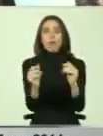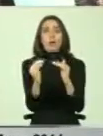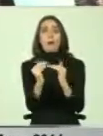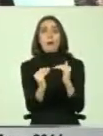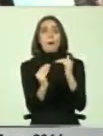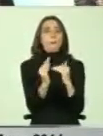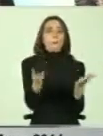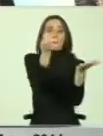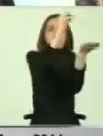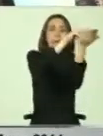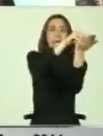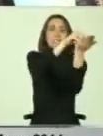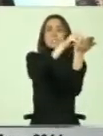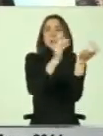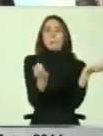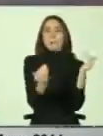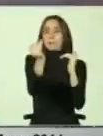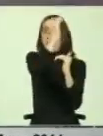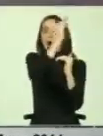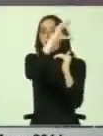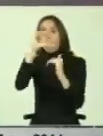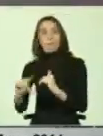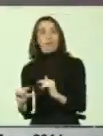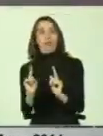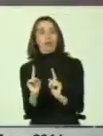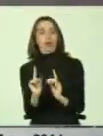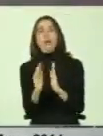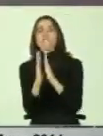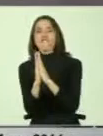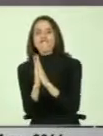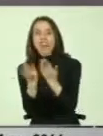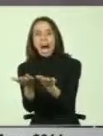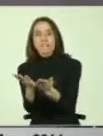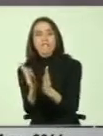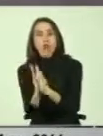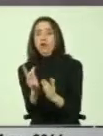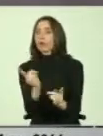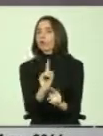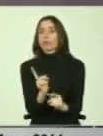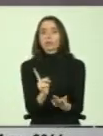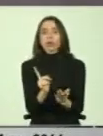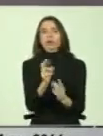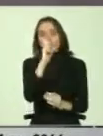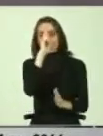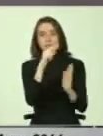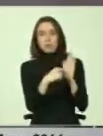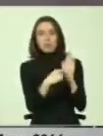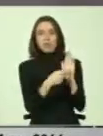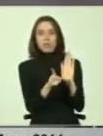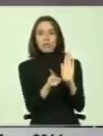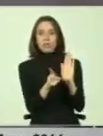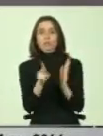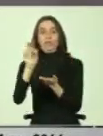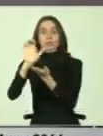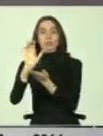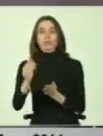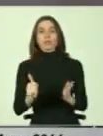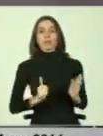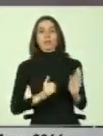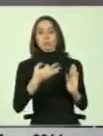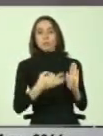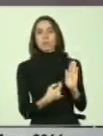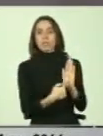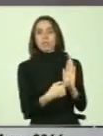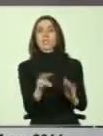menos. No es un favor, es el respeto a derechos que nuestro Estado debe velar por su fiel cumplimiento. Y Cenadis